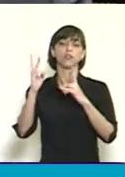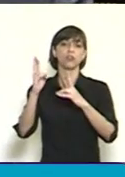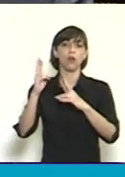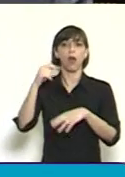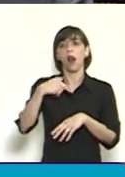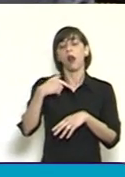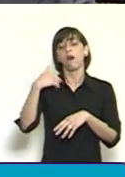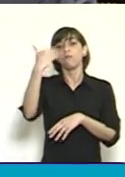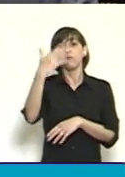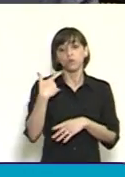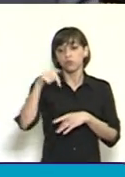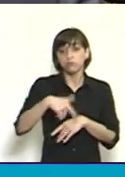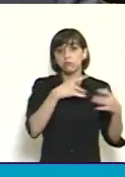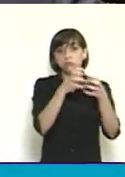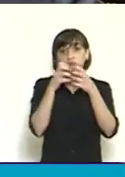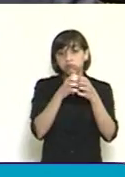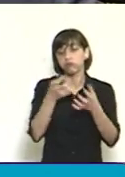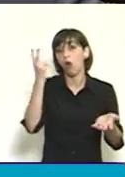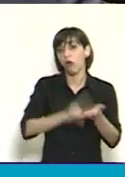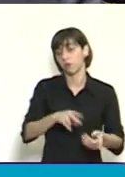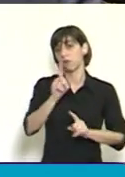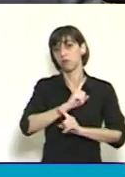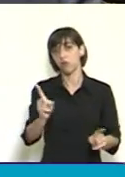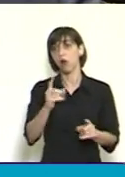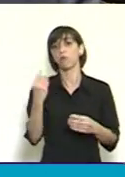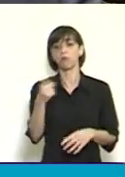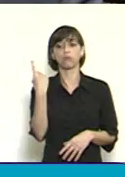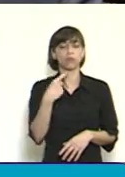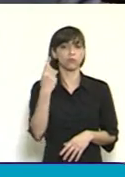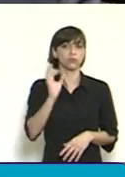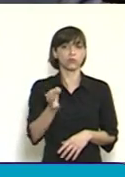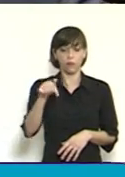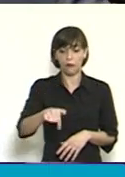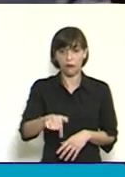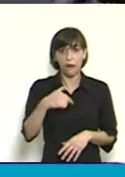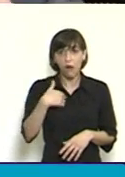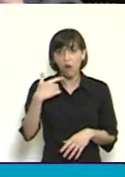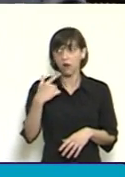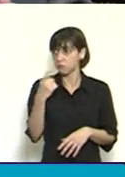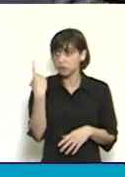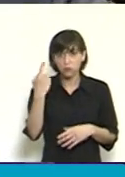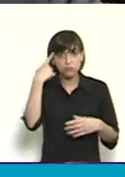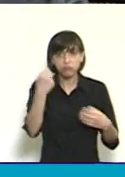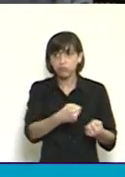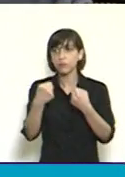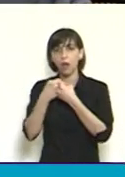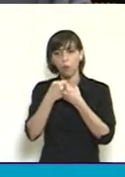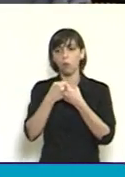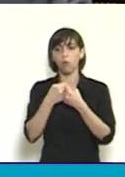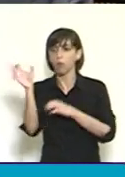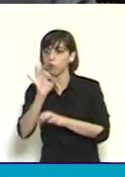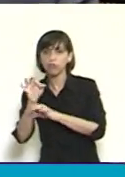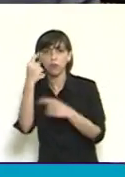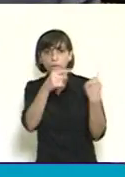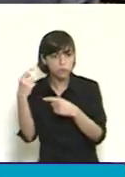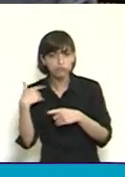discusión tan clave que, fíjese, al momento de trabajar, de consensuar proyectos,